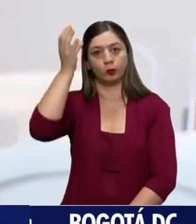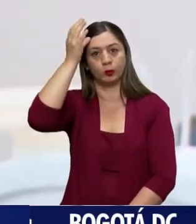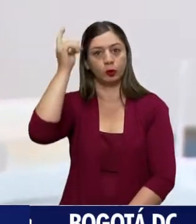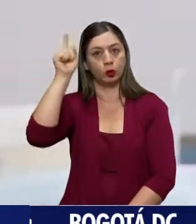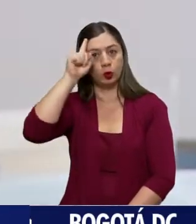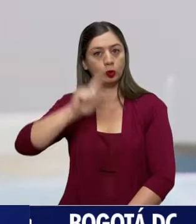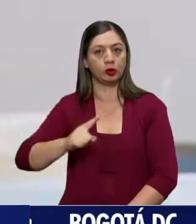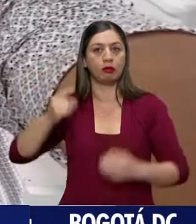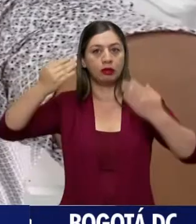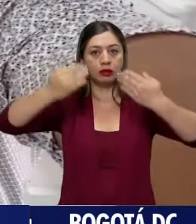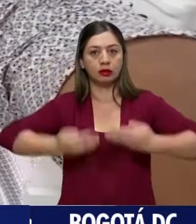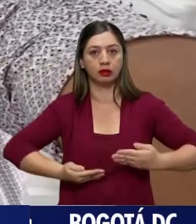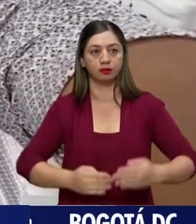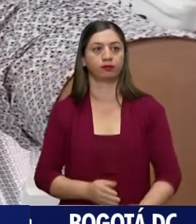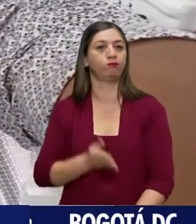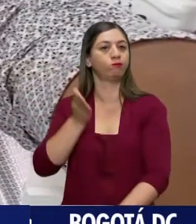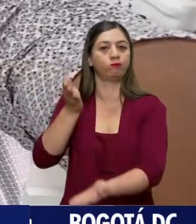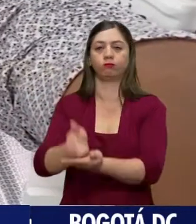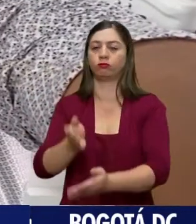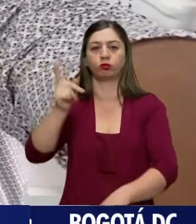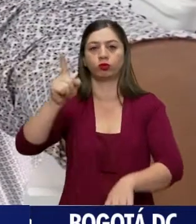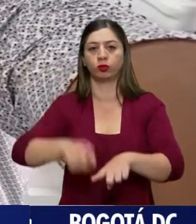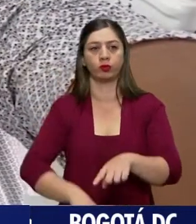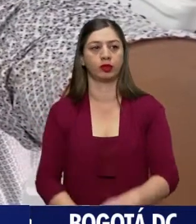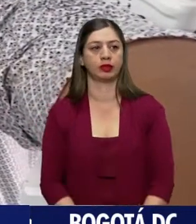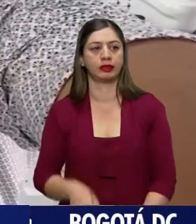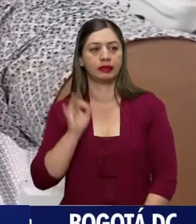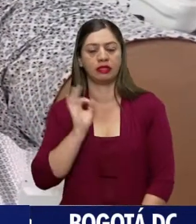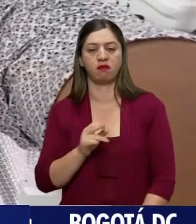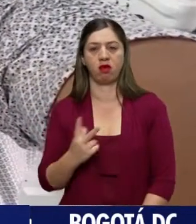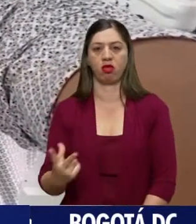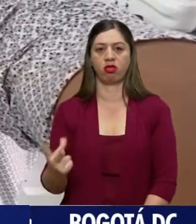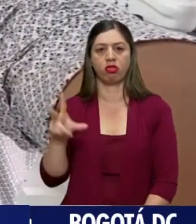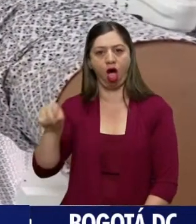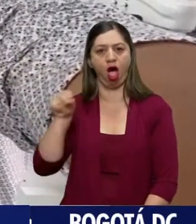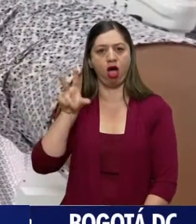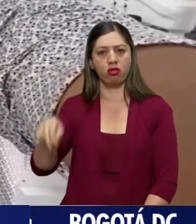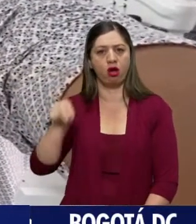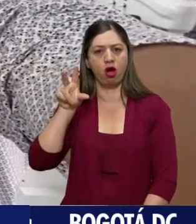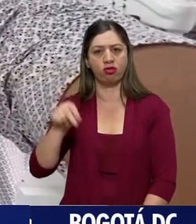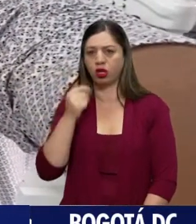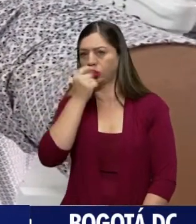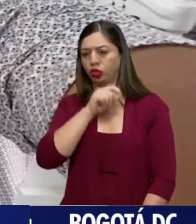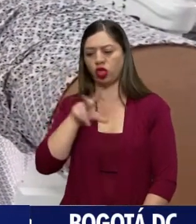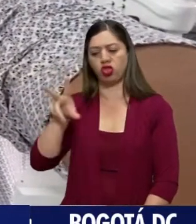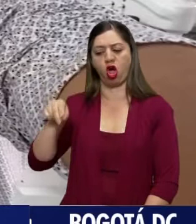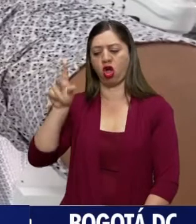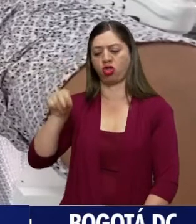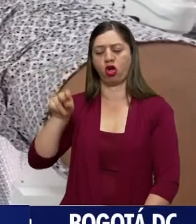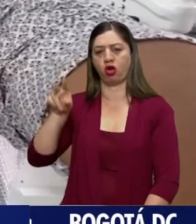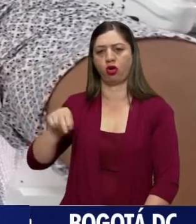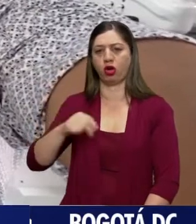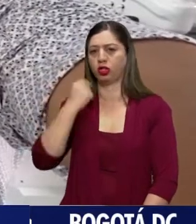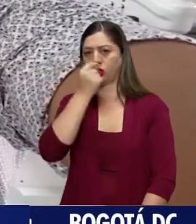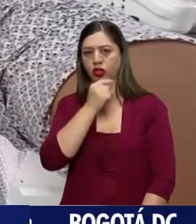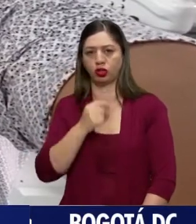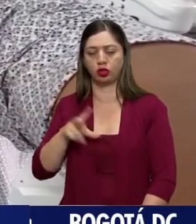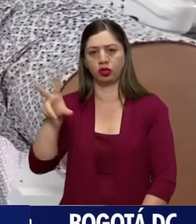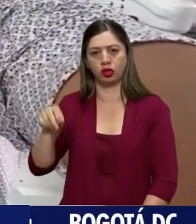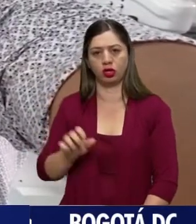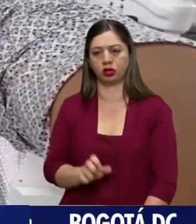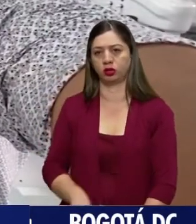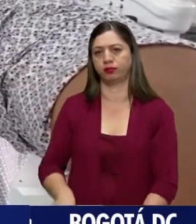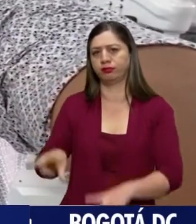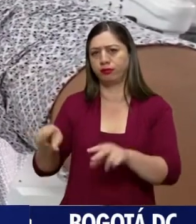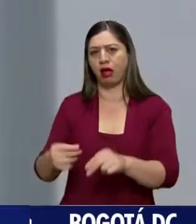tratarla. No la he podido llevar porque siempre le niegan la consulta, siempre le niegan todo